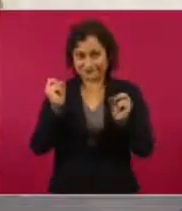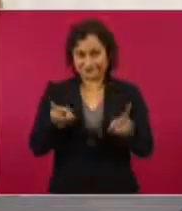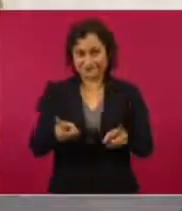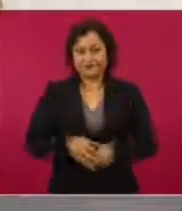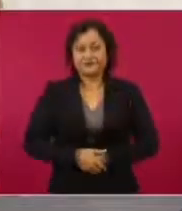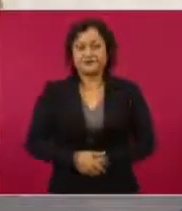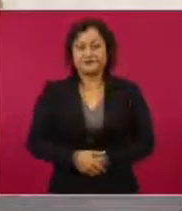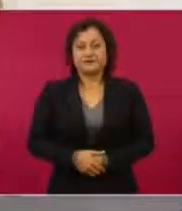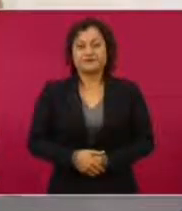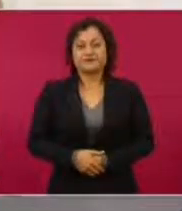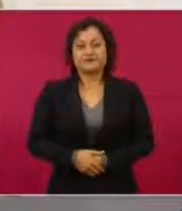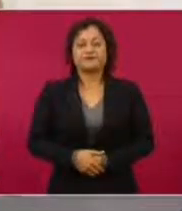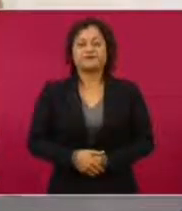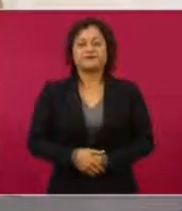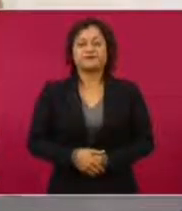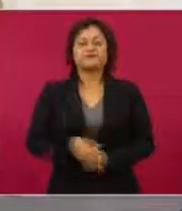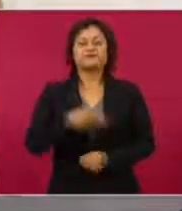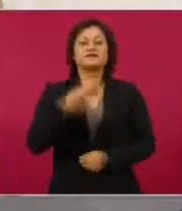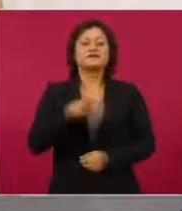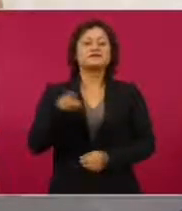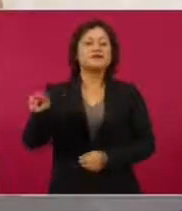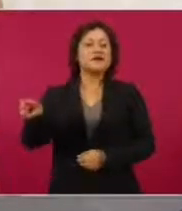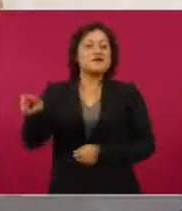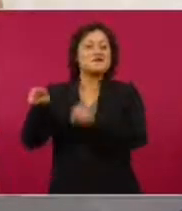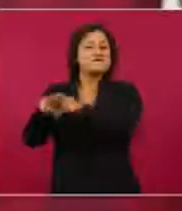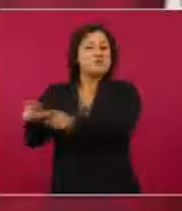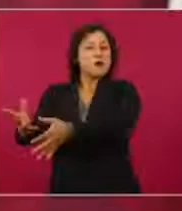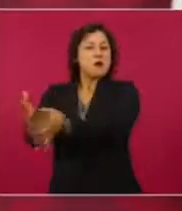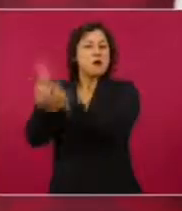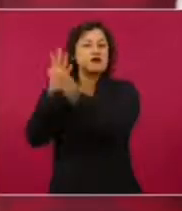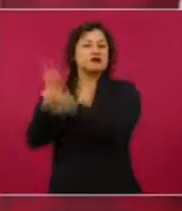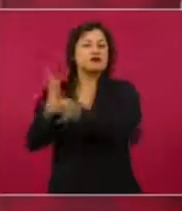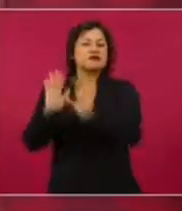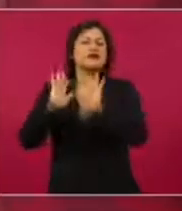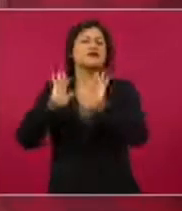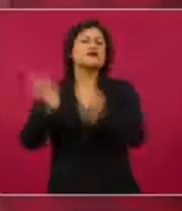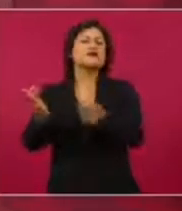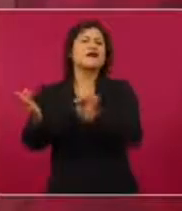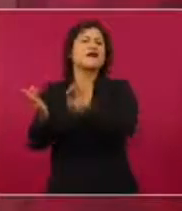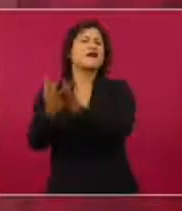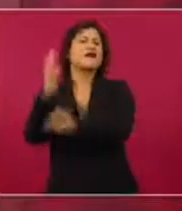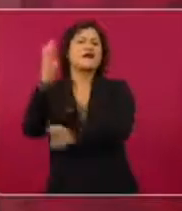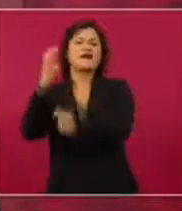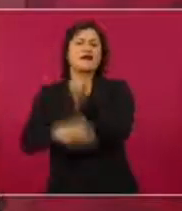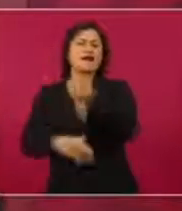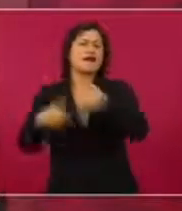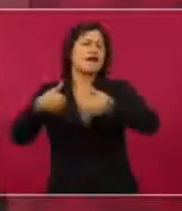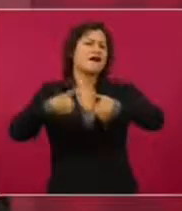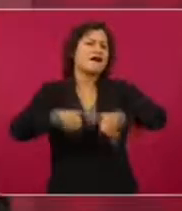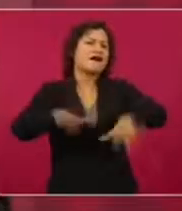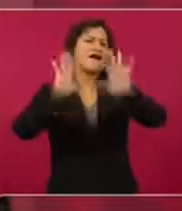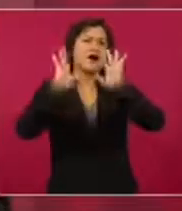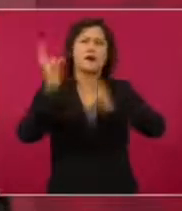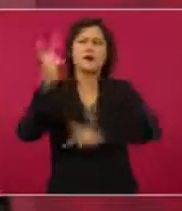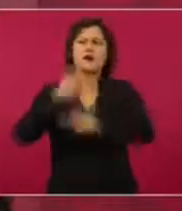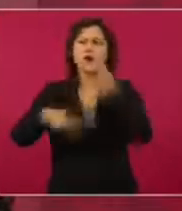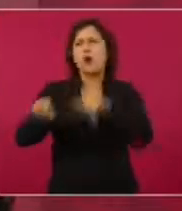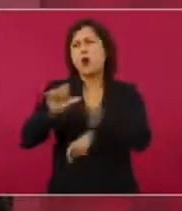él, ya se van a ir, pensando ya, vienen otros,